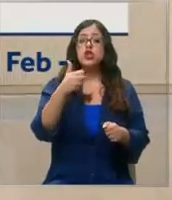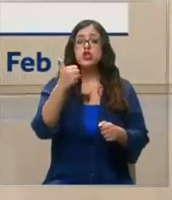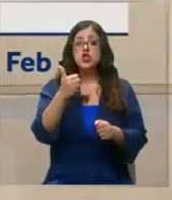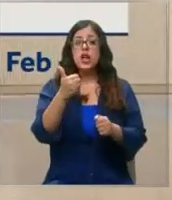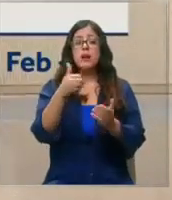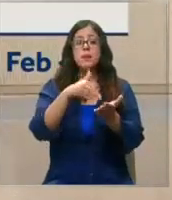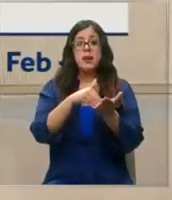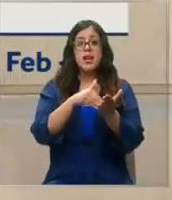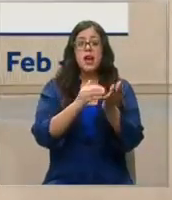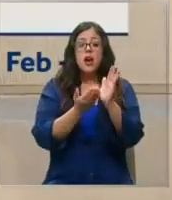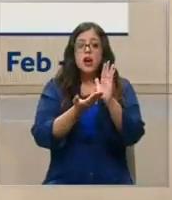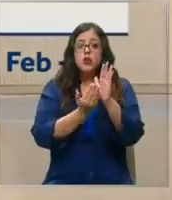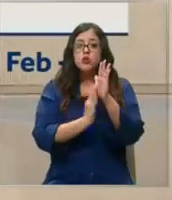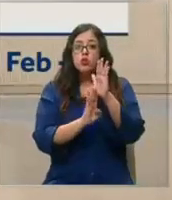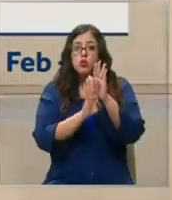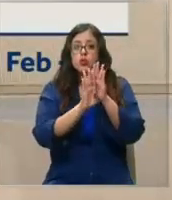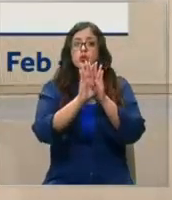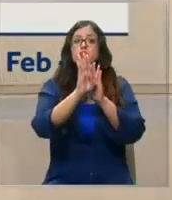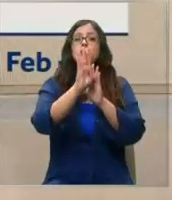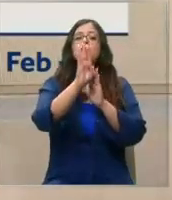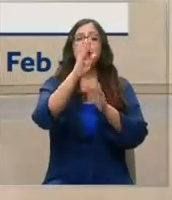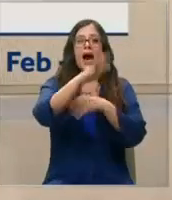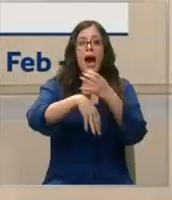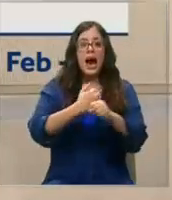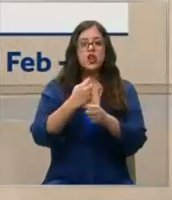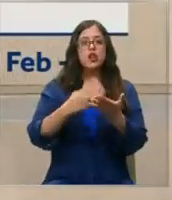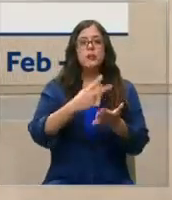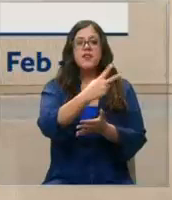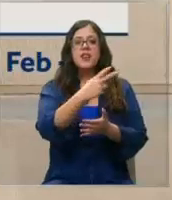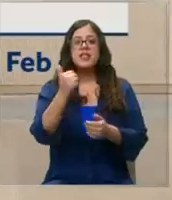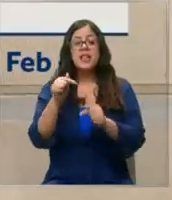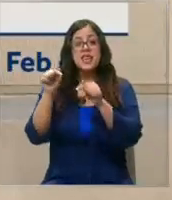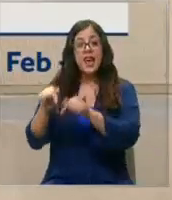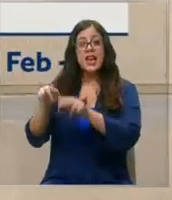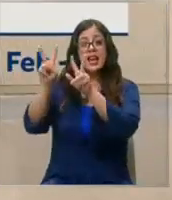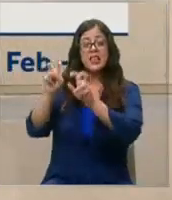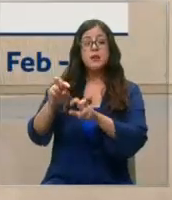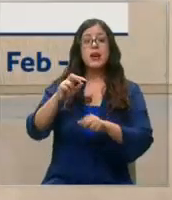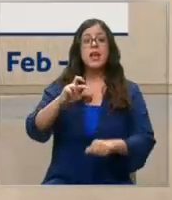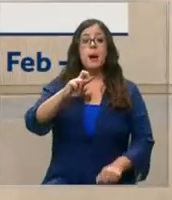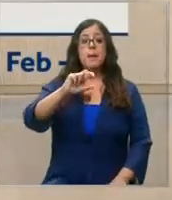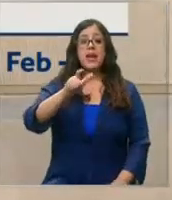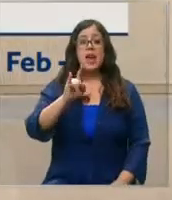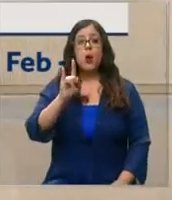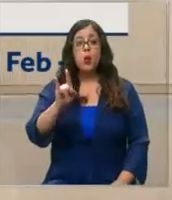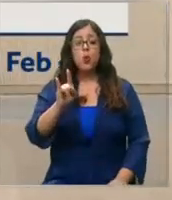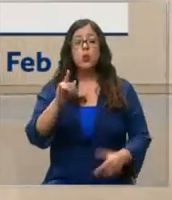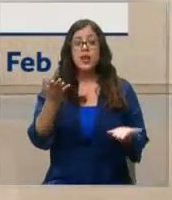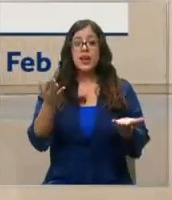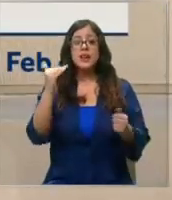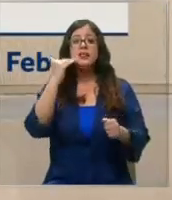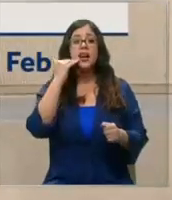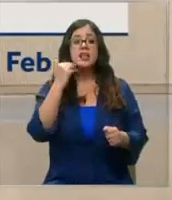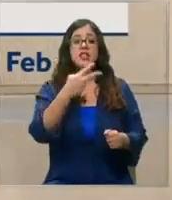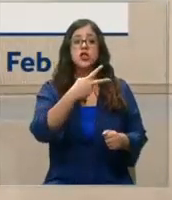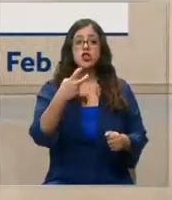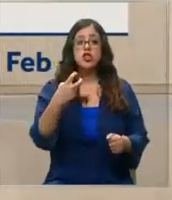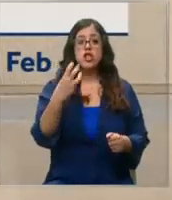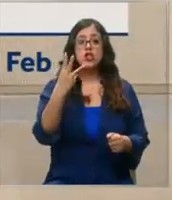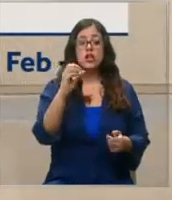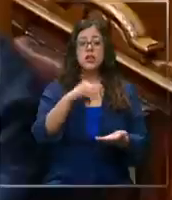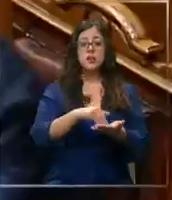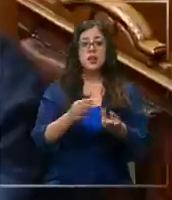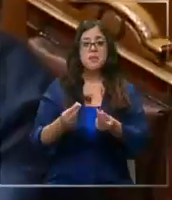sucesivamente hasta llegar al 2026, donde por proyección de la inflación, la PGU estaría alcanzando los casi 230